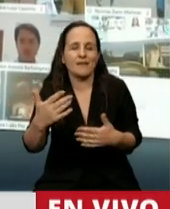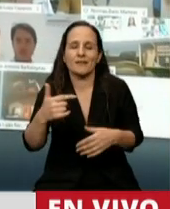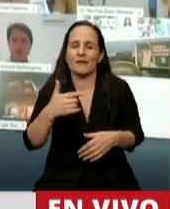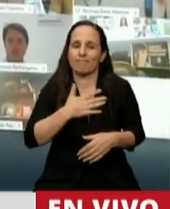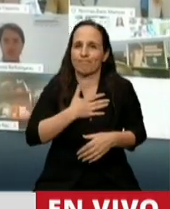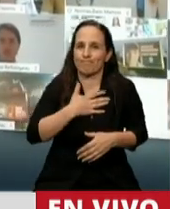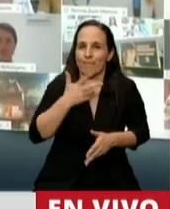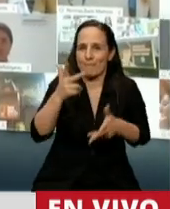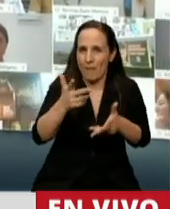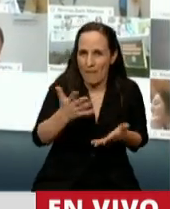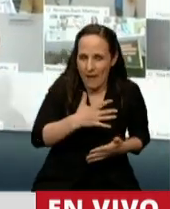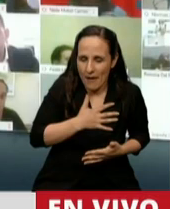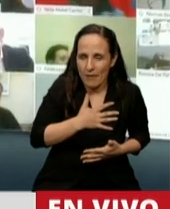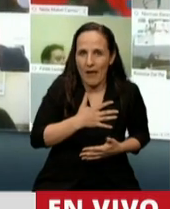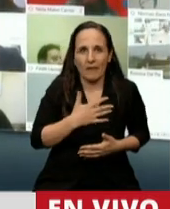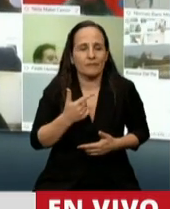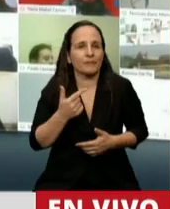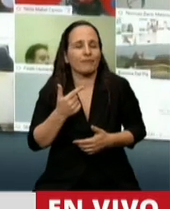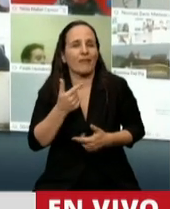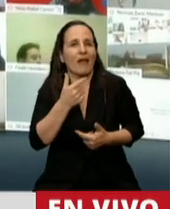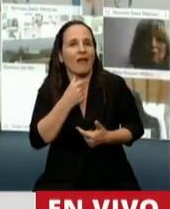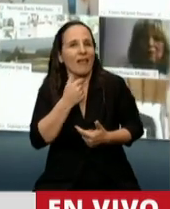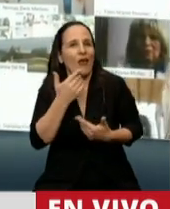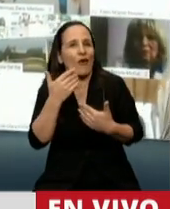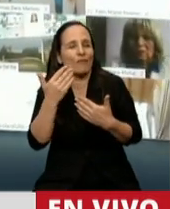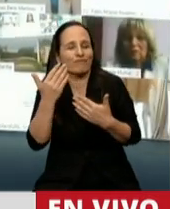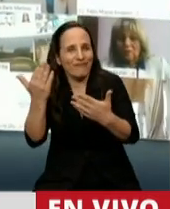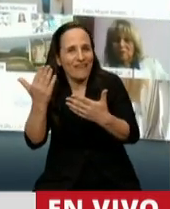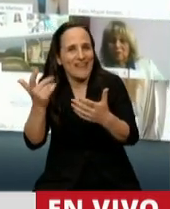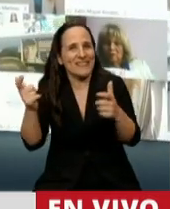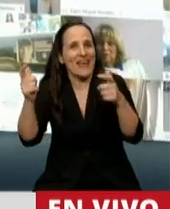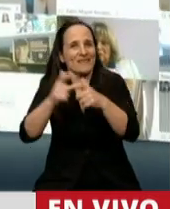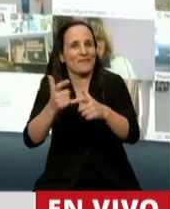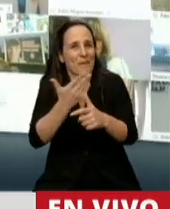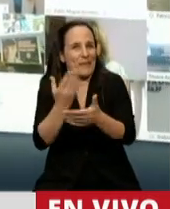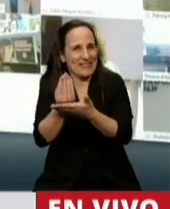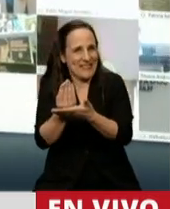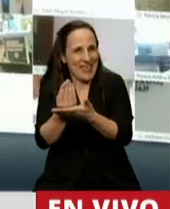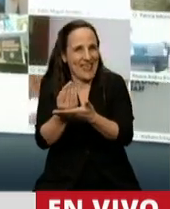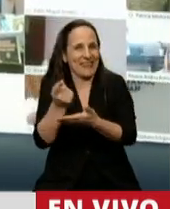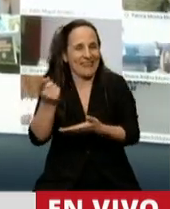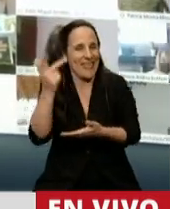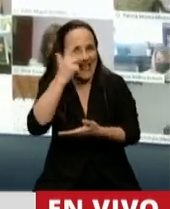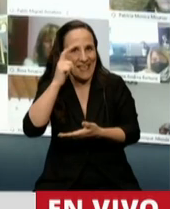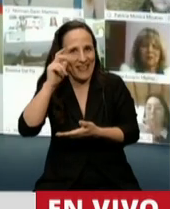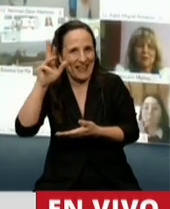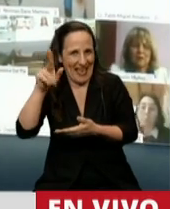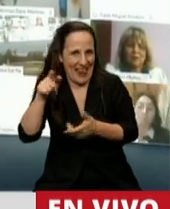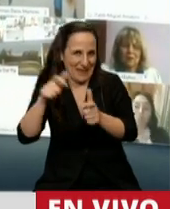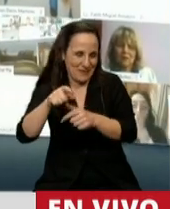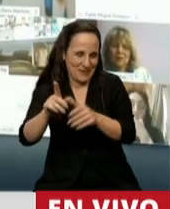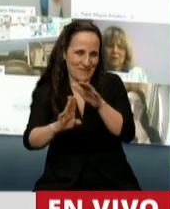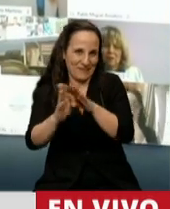y quiero felicitar al presidente de la comisión, al diputado Heller, la verdad que para nosotros es